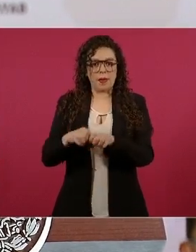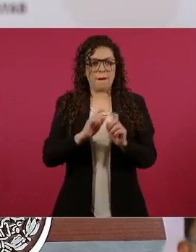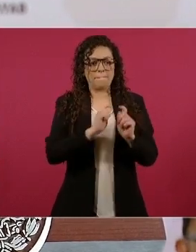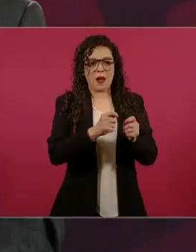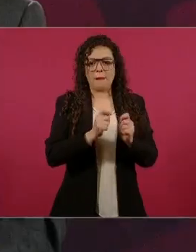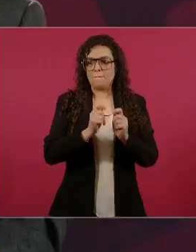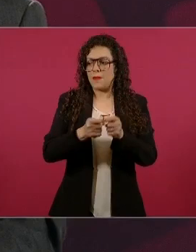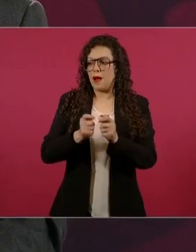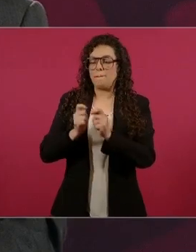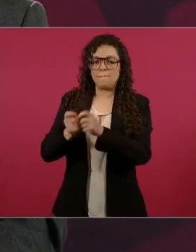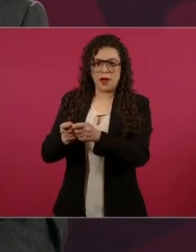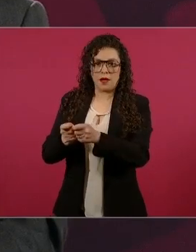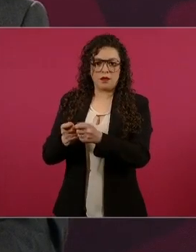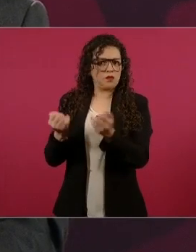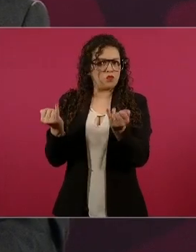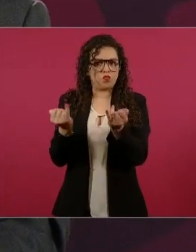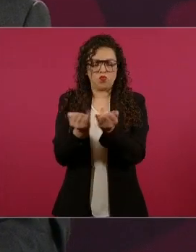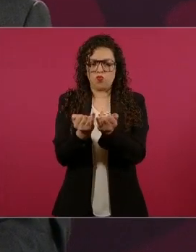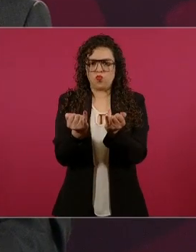presidenta constitucional.